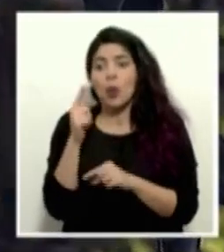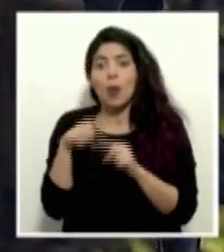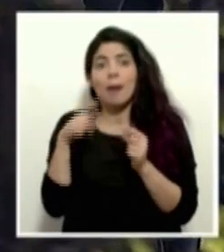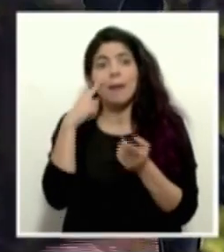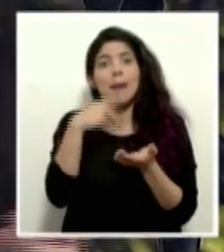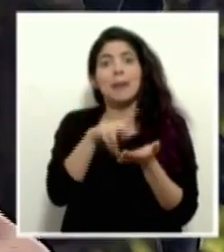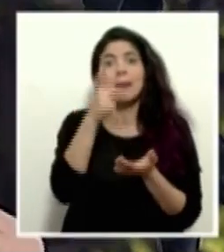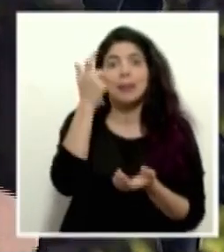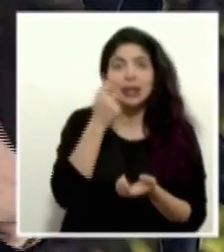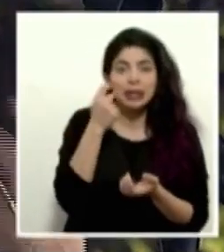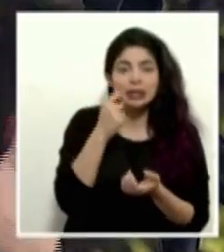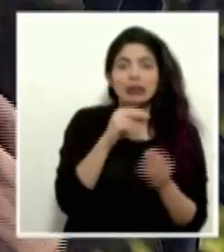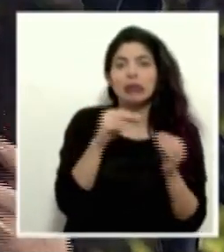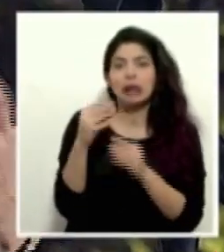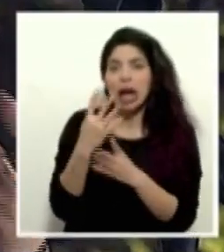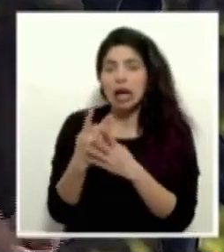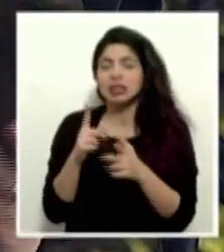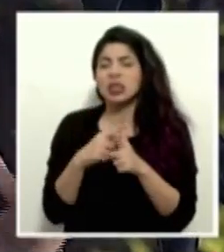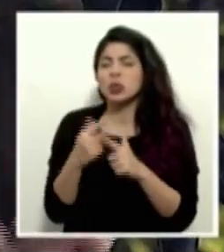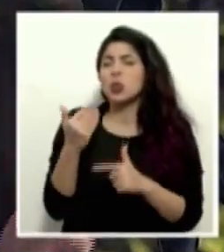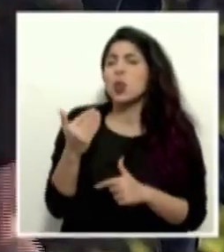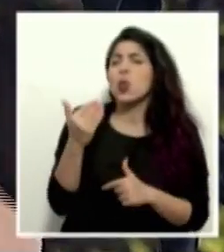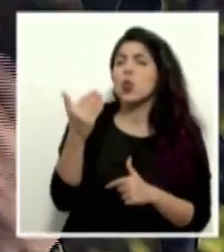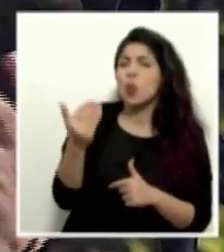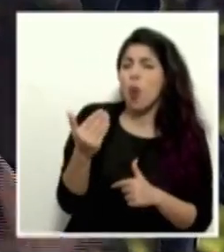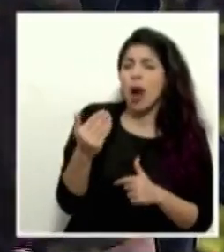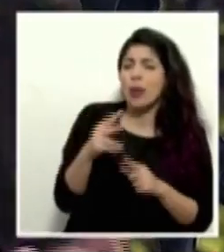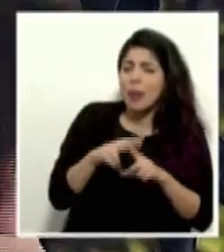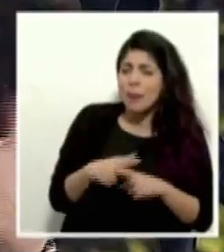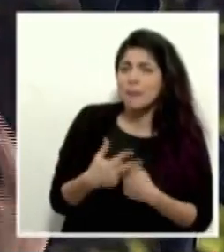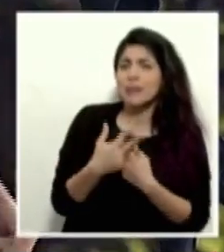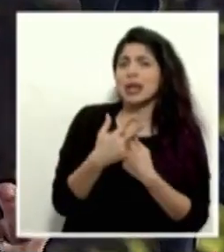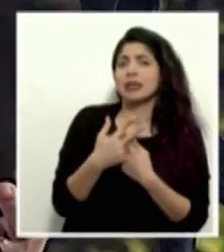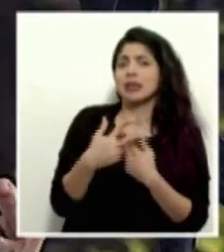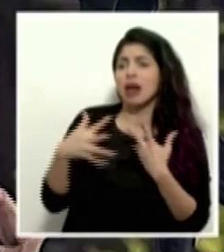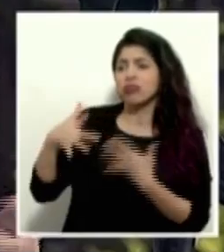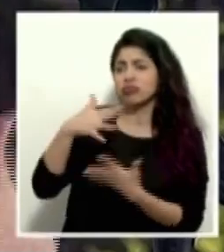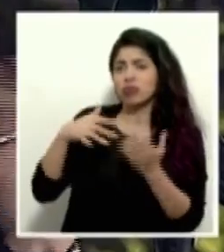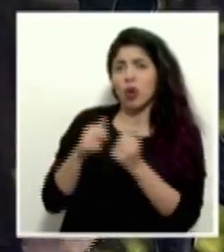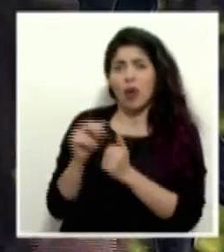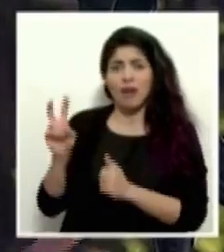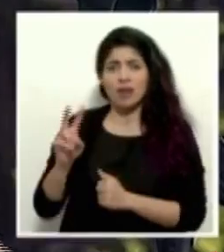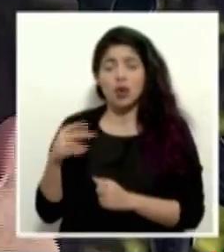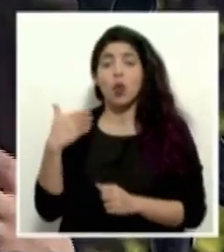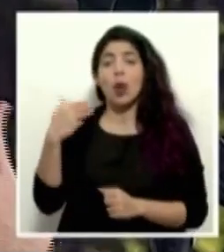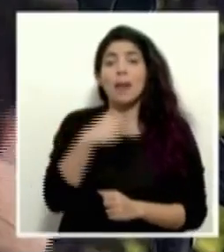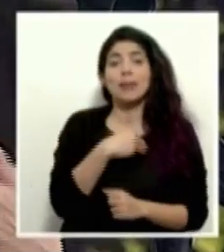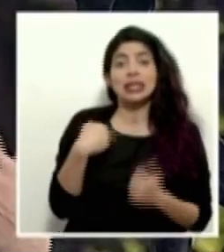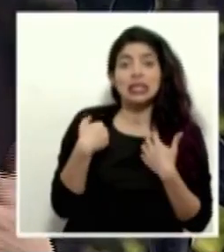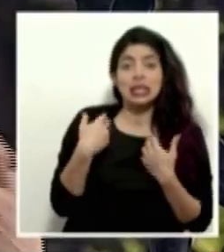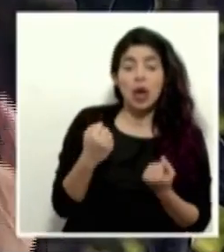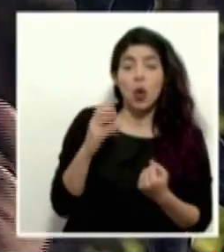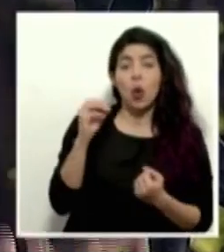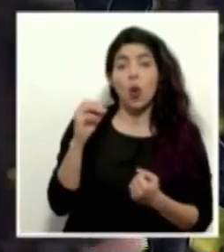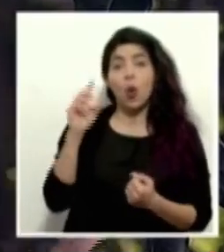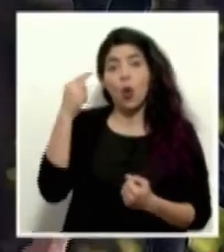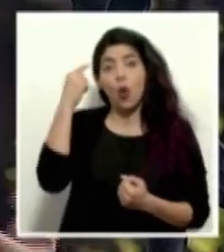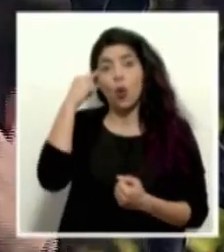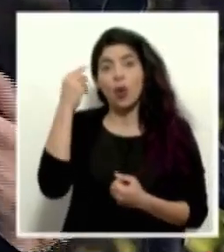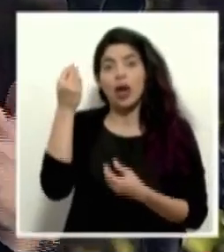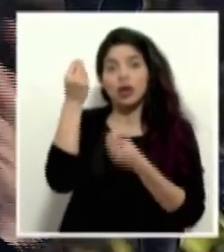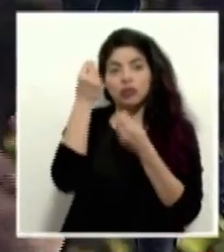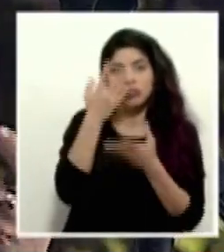costear una pensión. Entonces, ¿cuándo vamos a tener que empezar a convivir con él y cuándo el Ministerio de Salud o el gobierno va a darnos esas